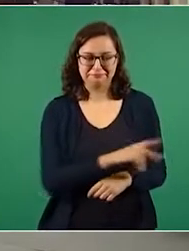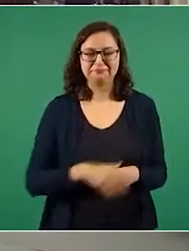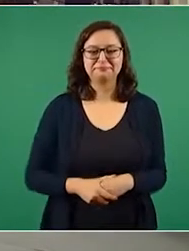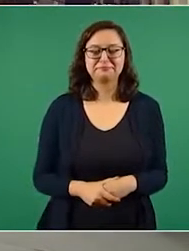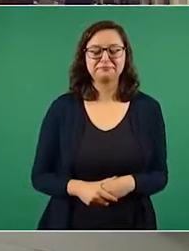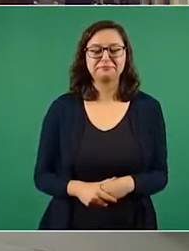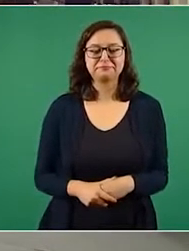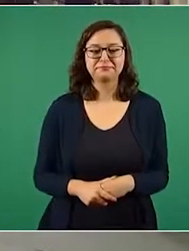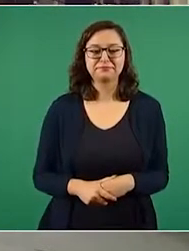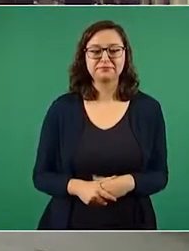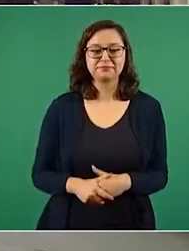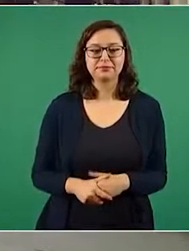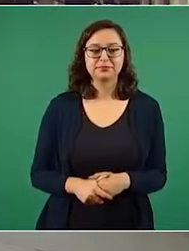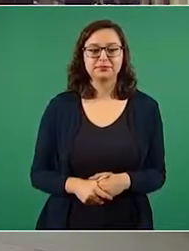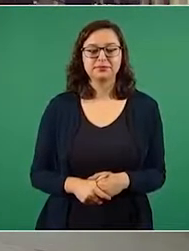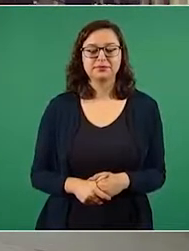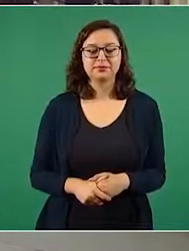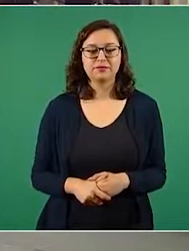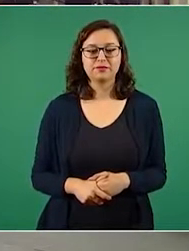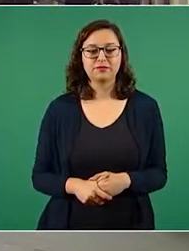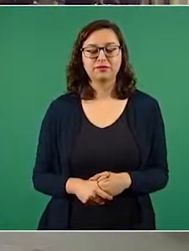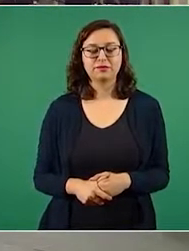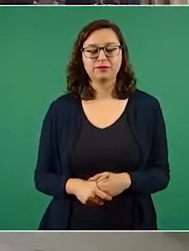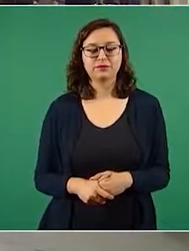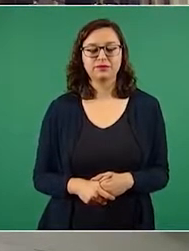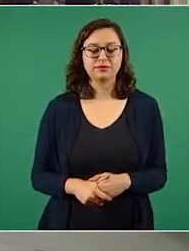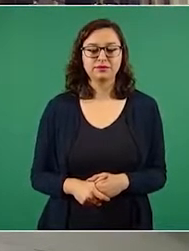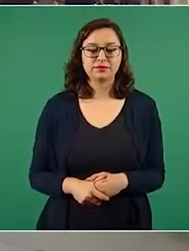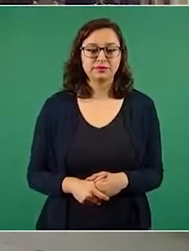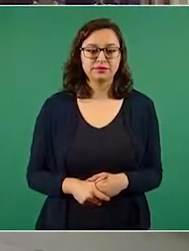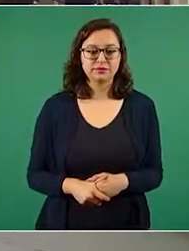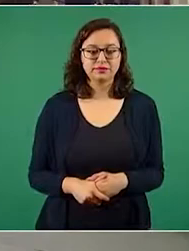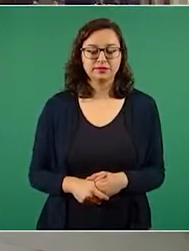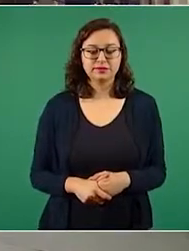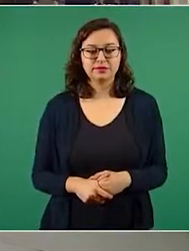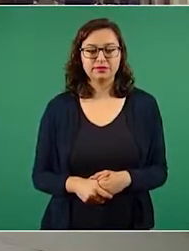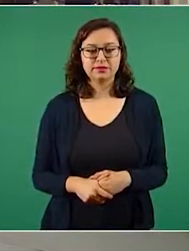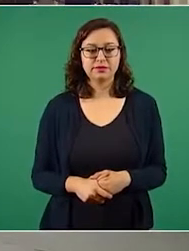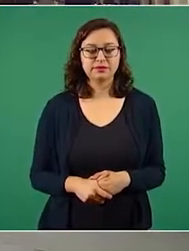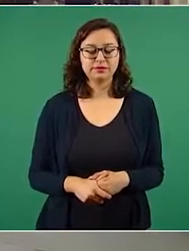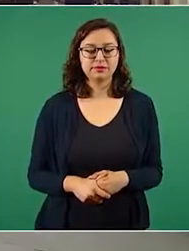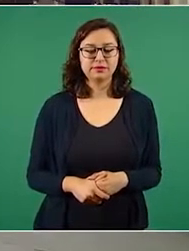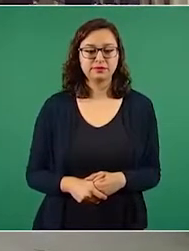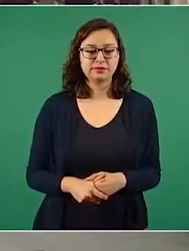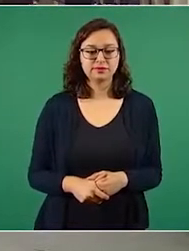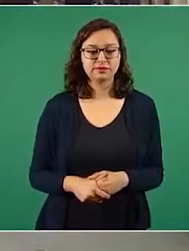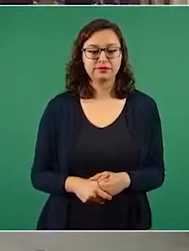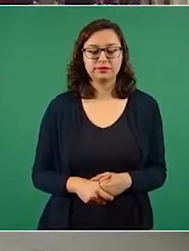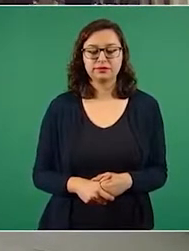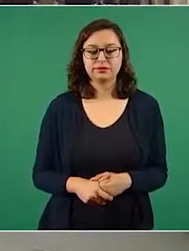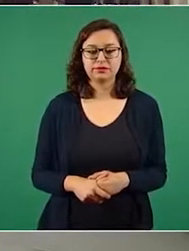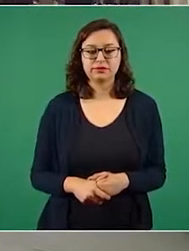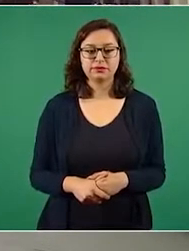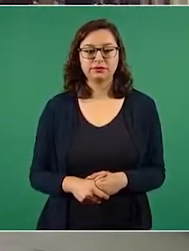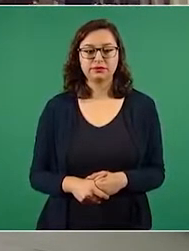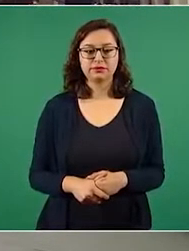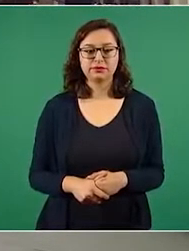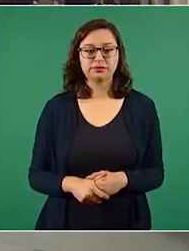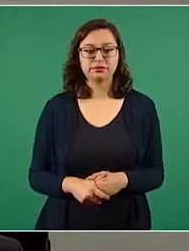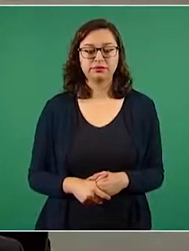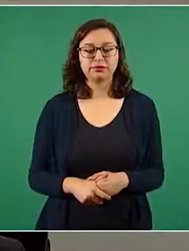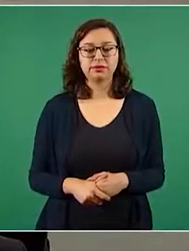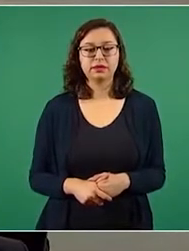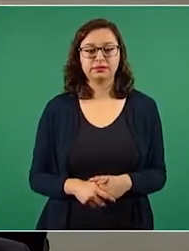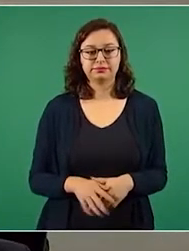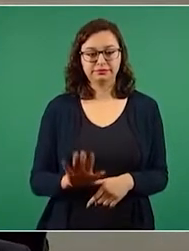quiero mostrarles cuánto recibía de